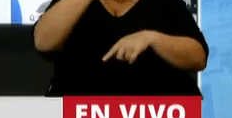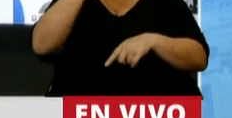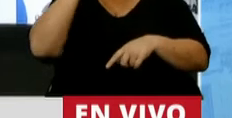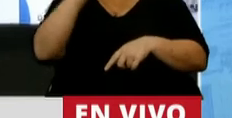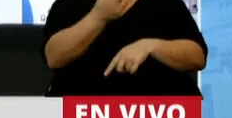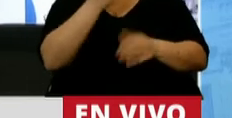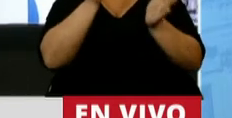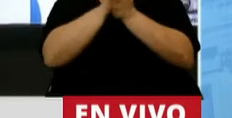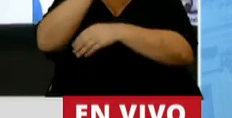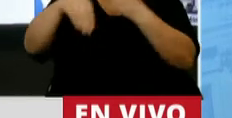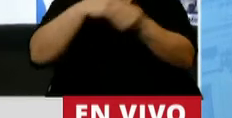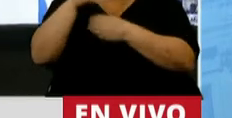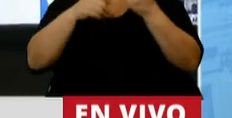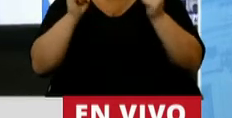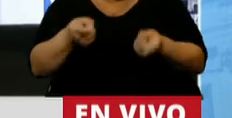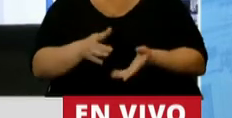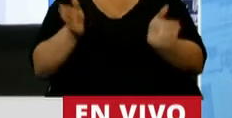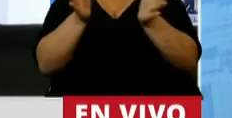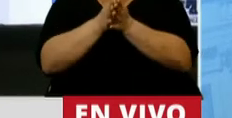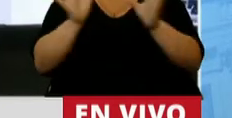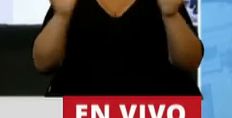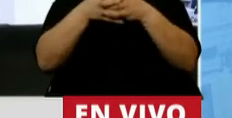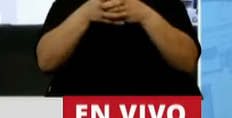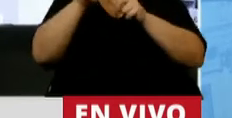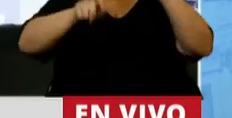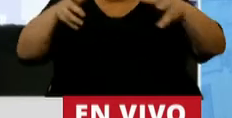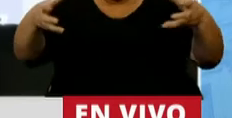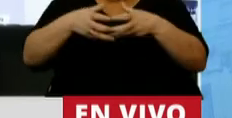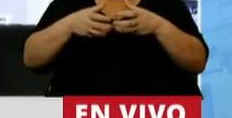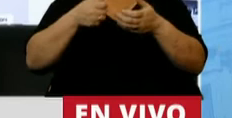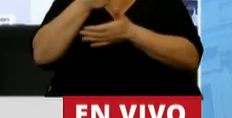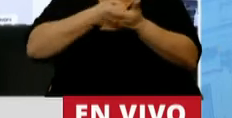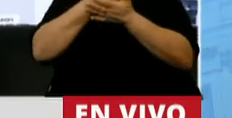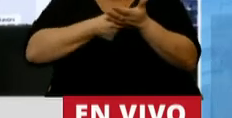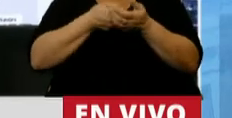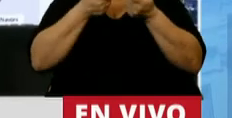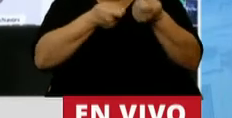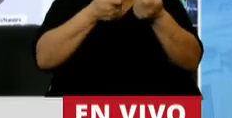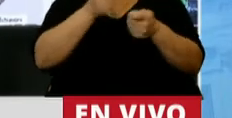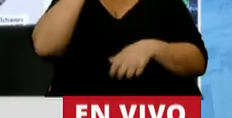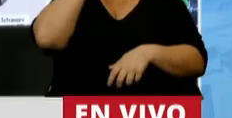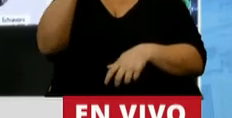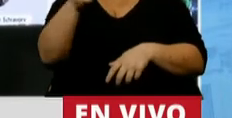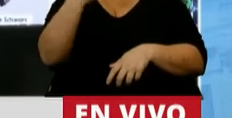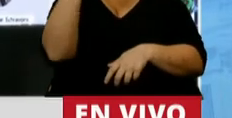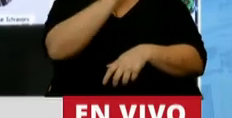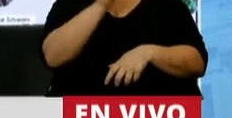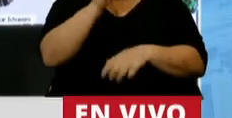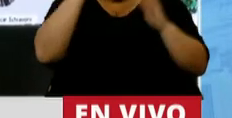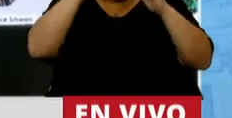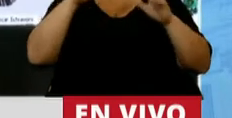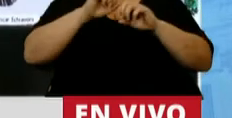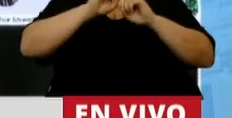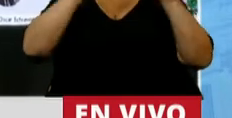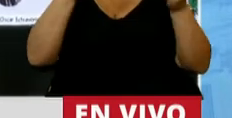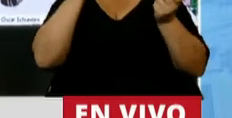Mariano, junto a su familia, por supuesto, junto a la organización popular que empujó y logró que en solo 3 meses se